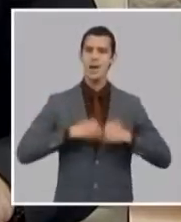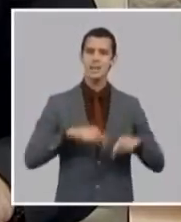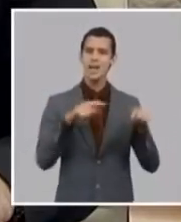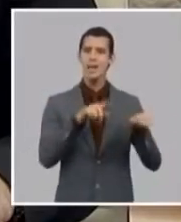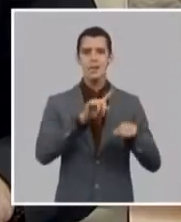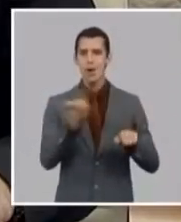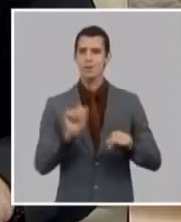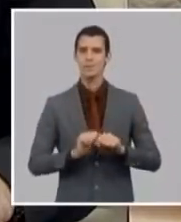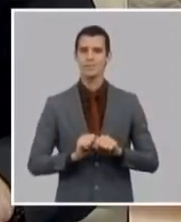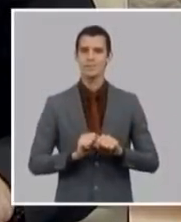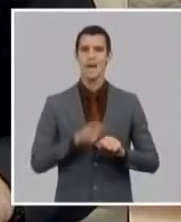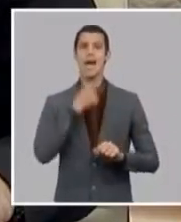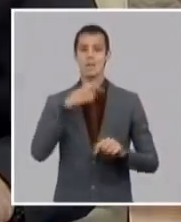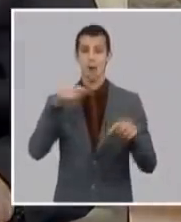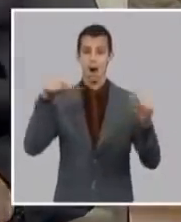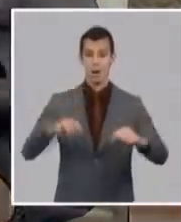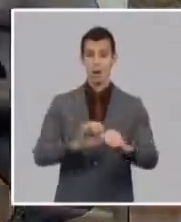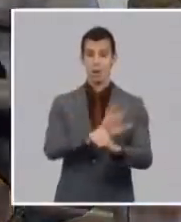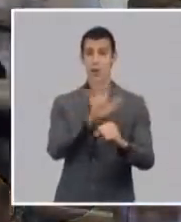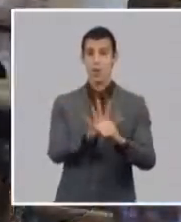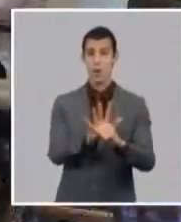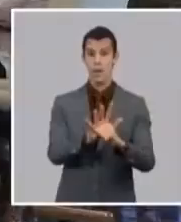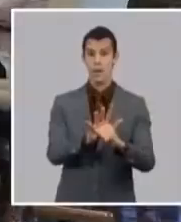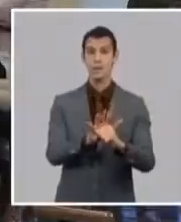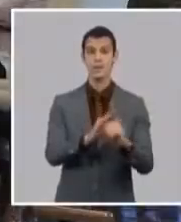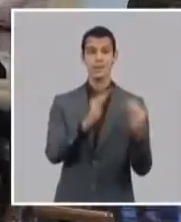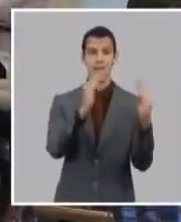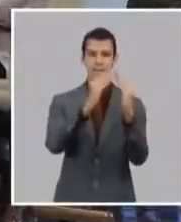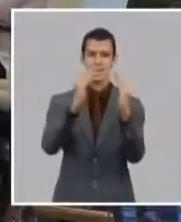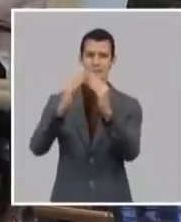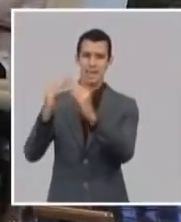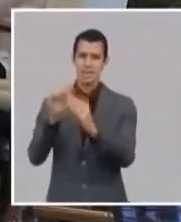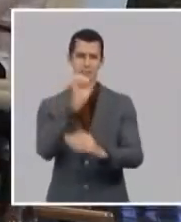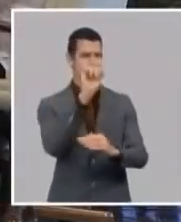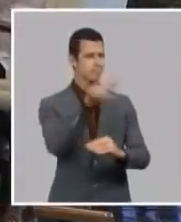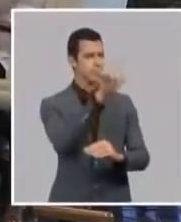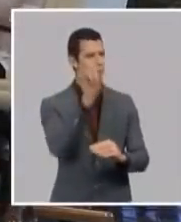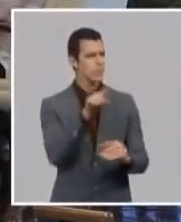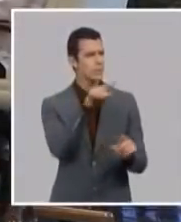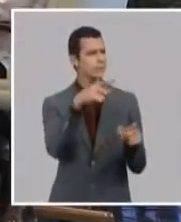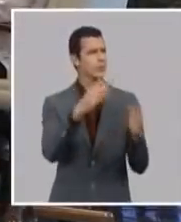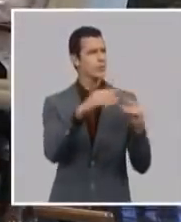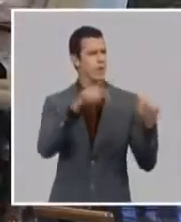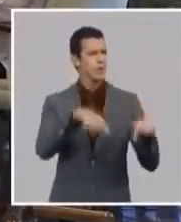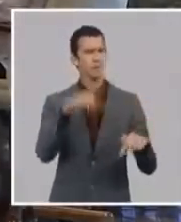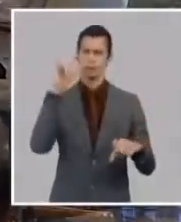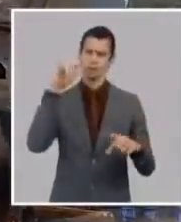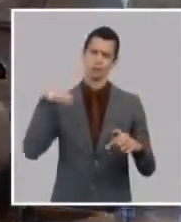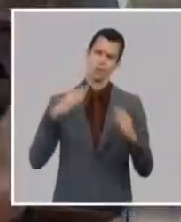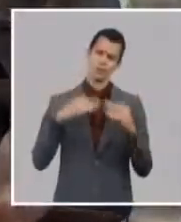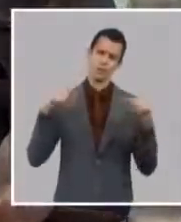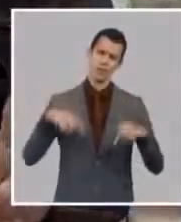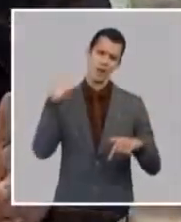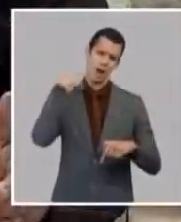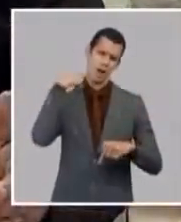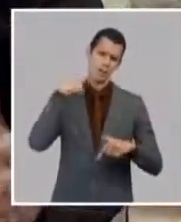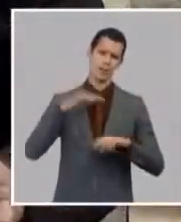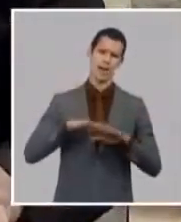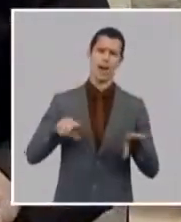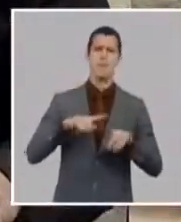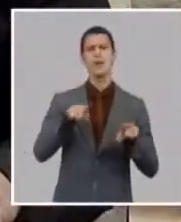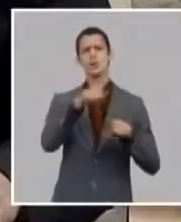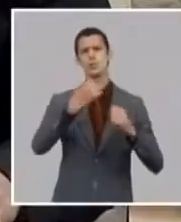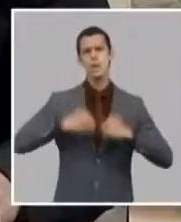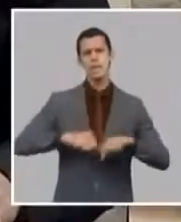adquirir la canasta básica entonces eso ha funcionado así en la medida que nosotros hemos estado estudiando el